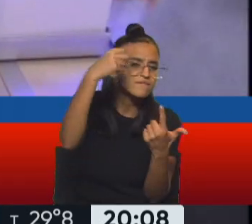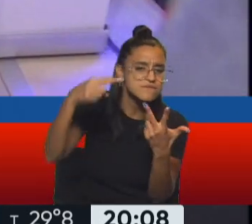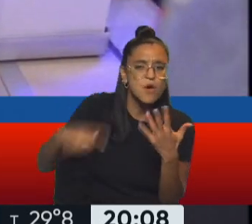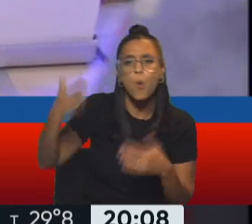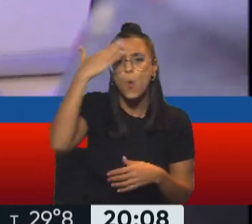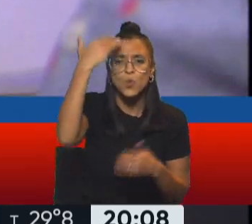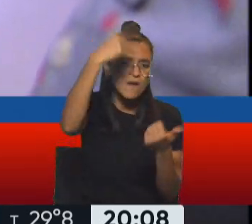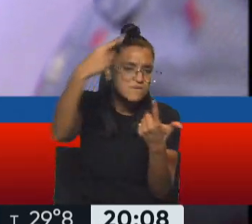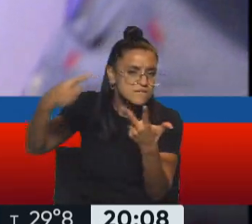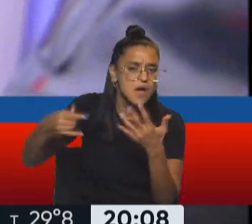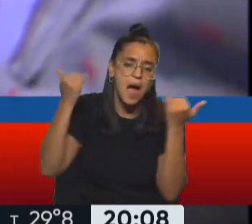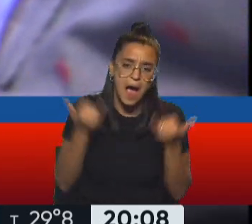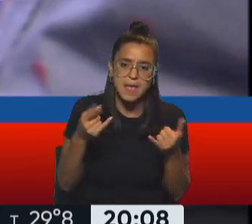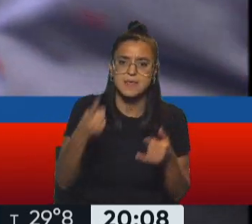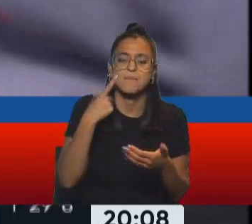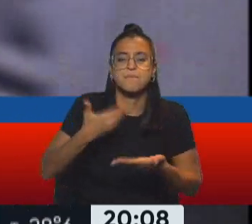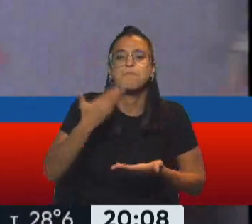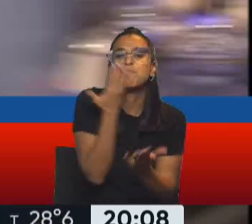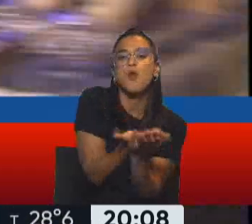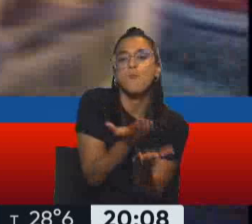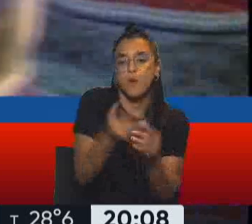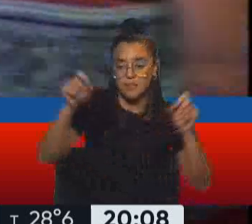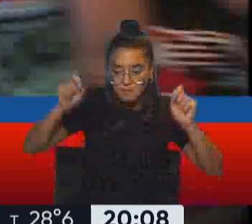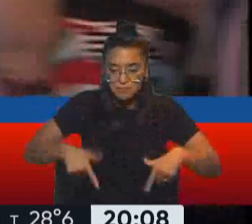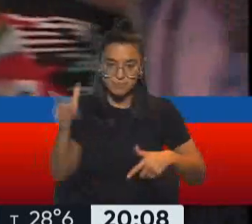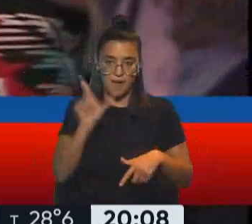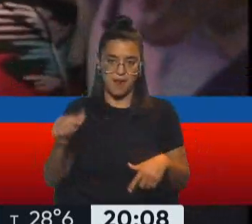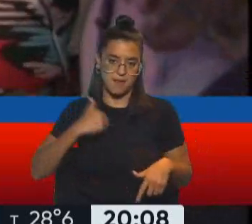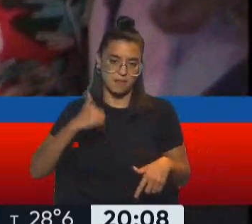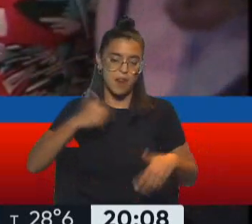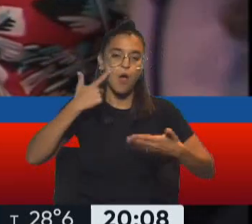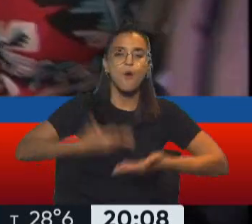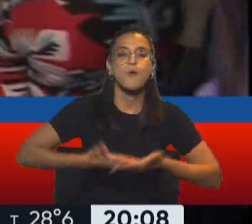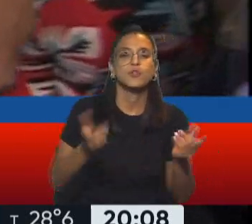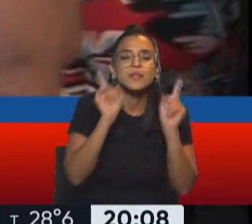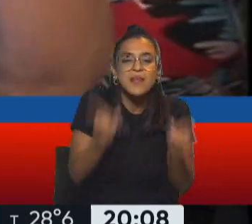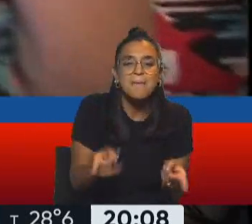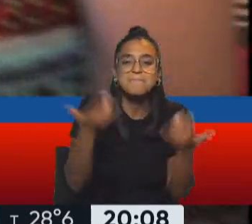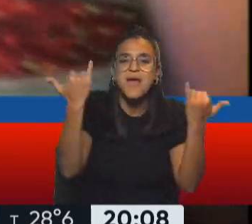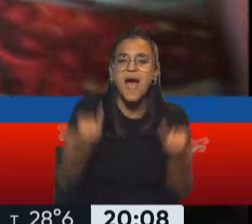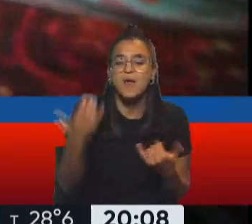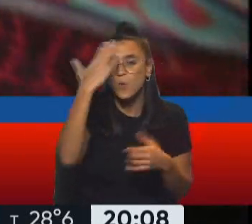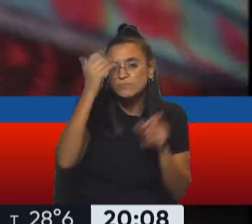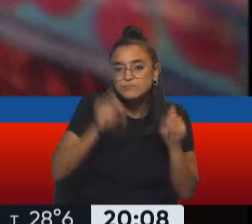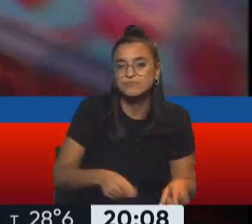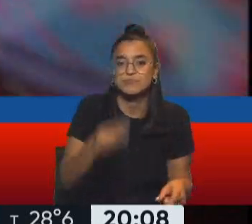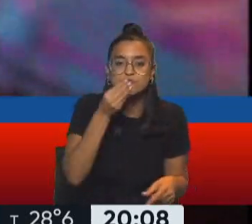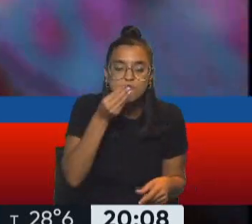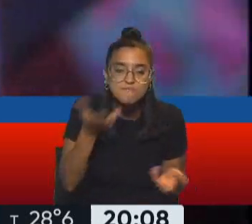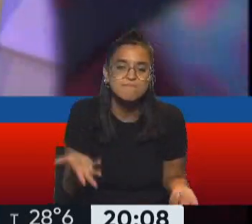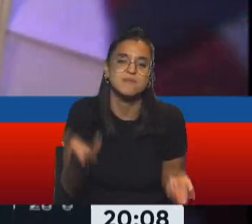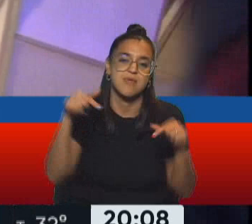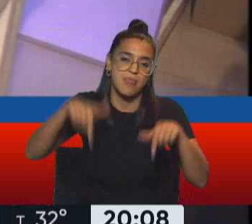culturales que se ofrecen en nuestro país. Mostrar justamente toda la riqueza de la cultura y de la gastronomía